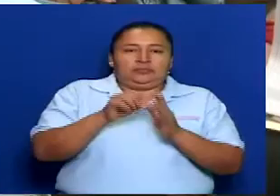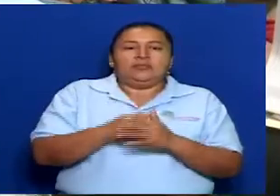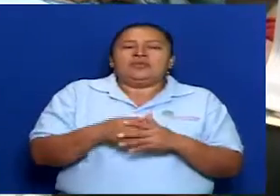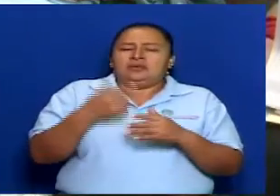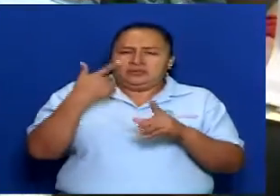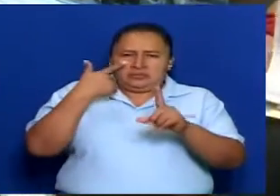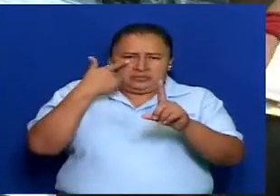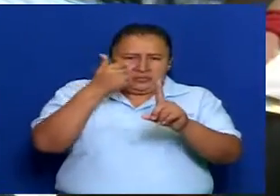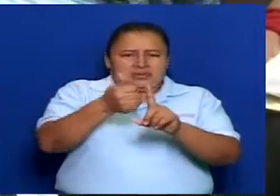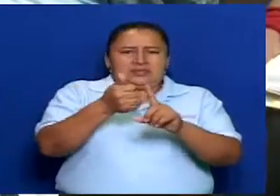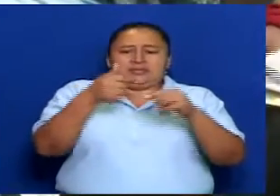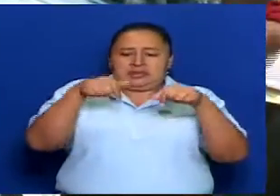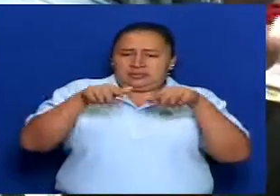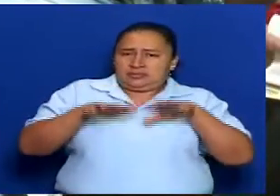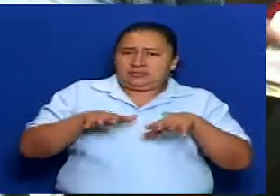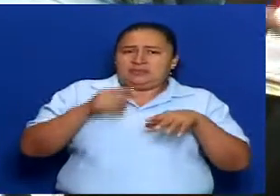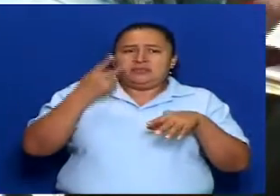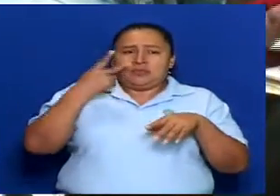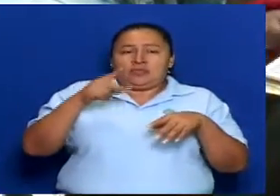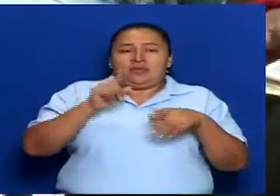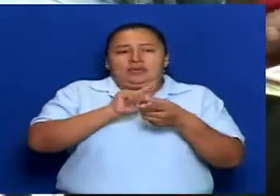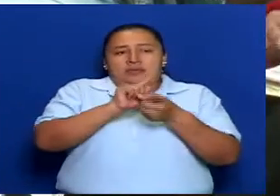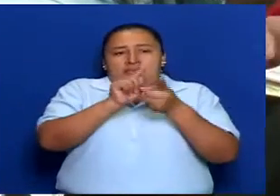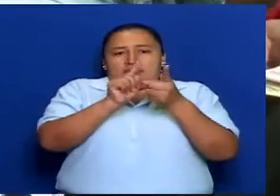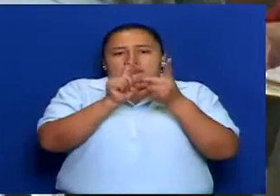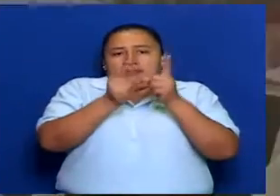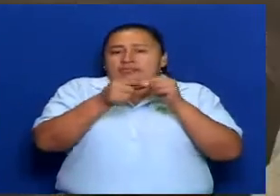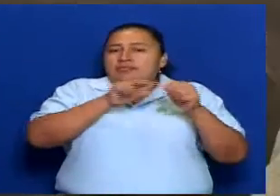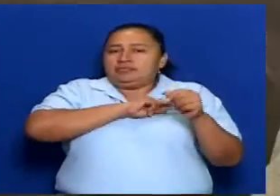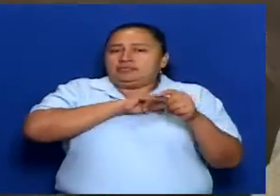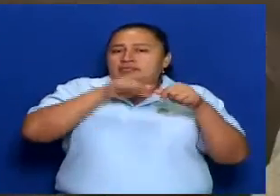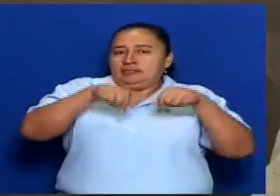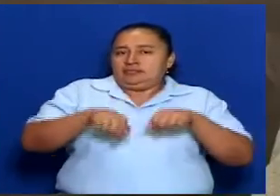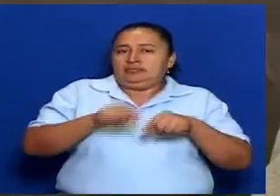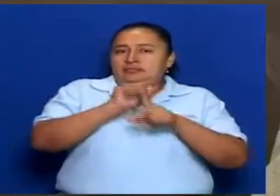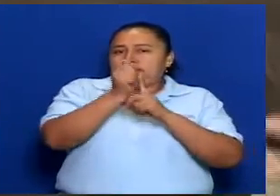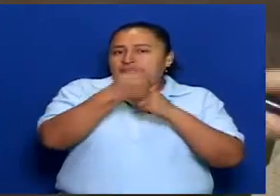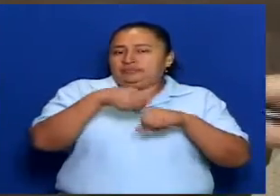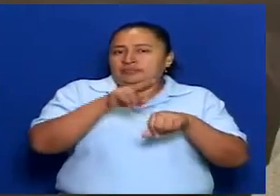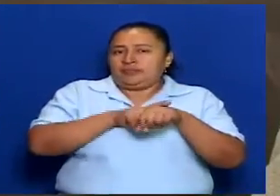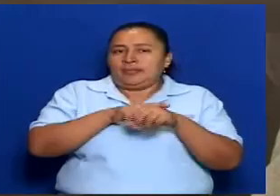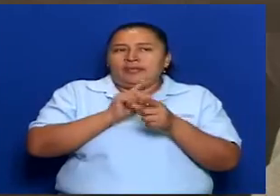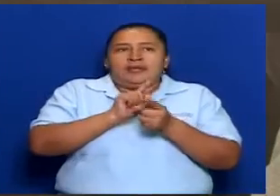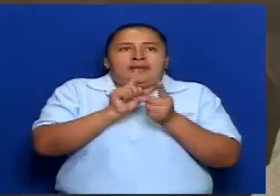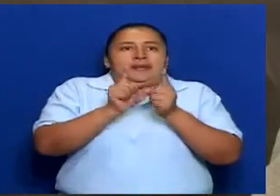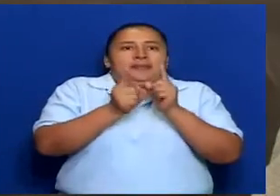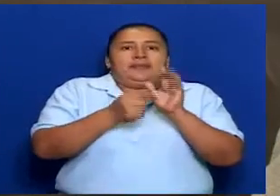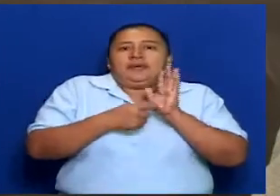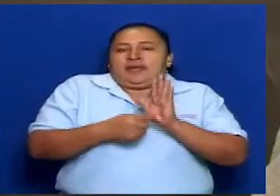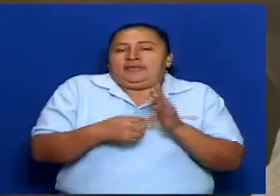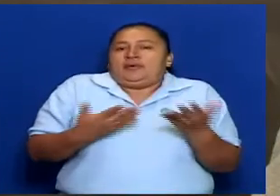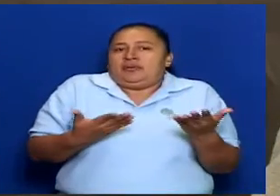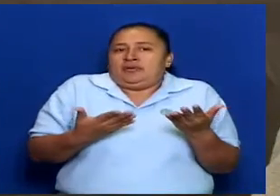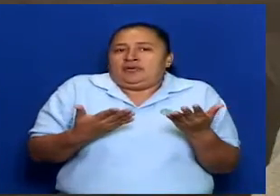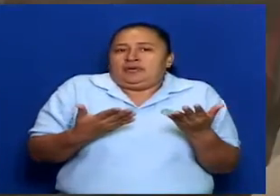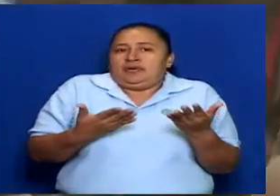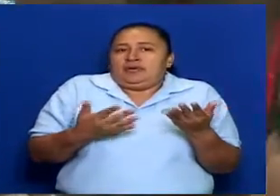testigos de lo que estamos aquí, de los cambios que ha habido aquí en la Asamblea Nacional. Cambios, por ejemplo, en este